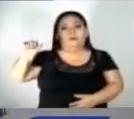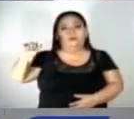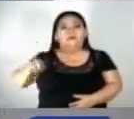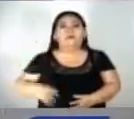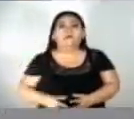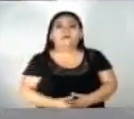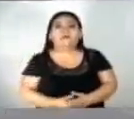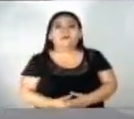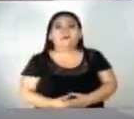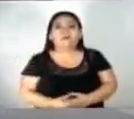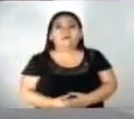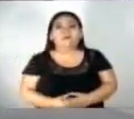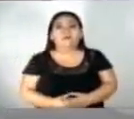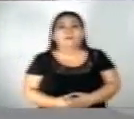Noticiero Hechos. ¡Gracias!